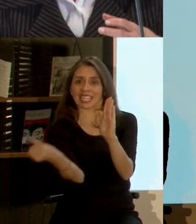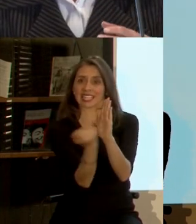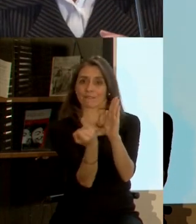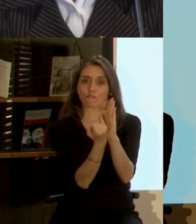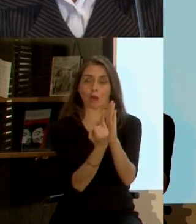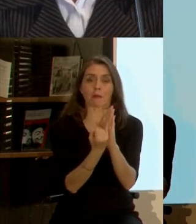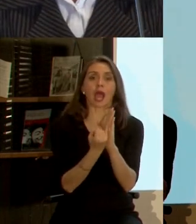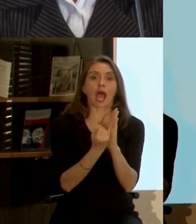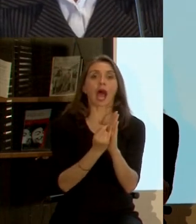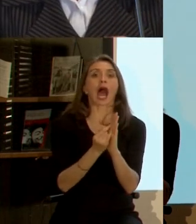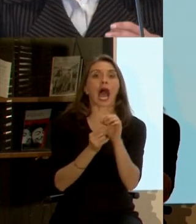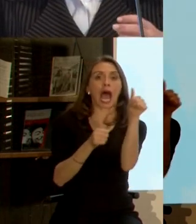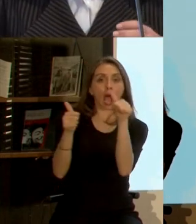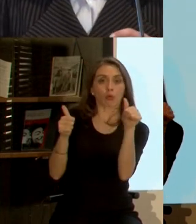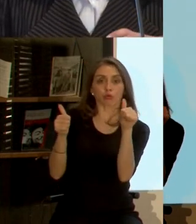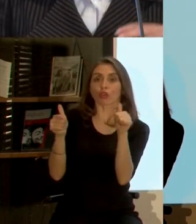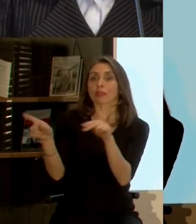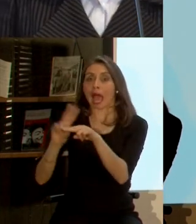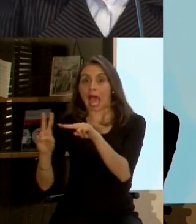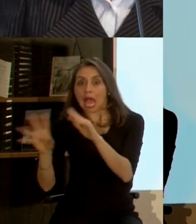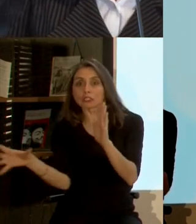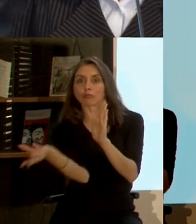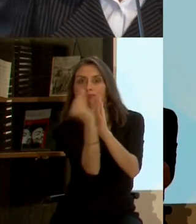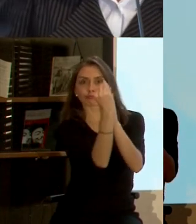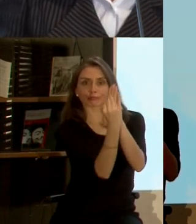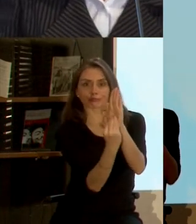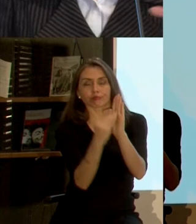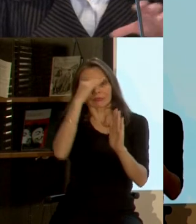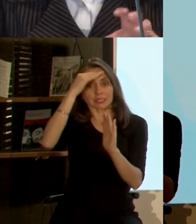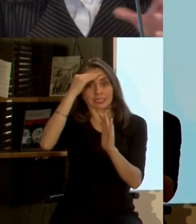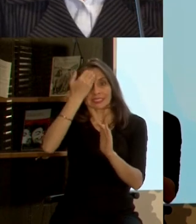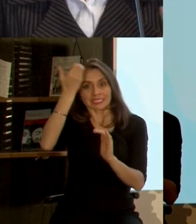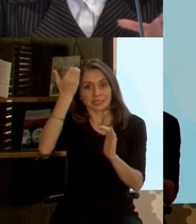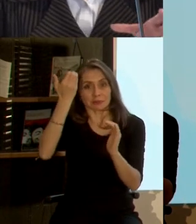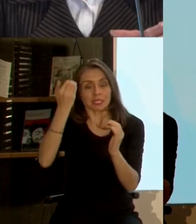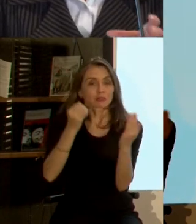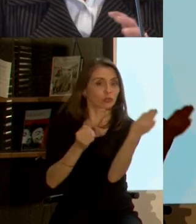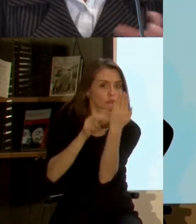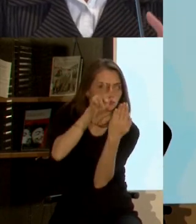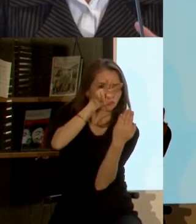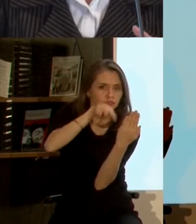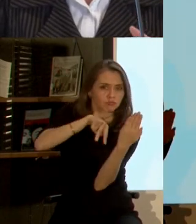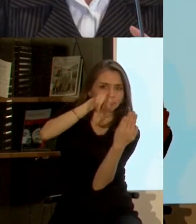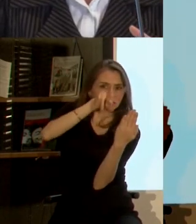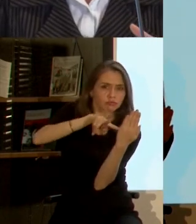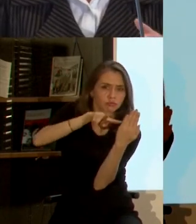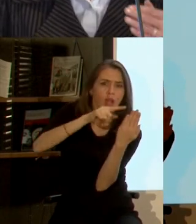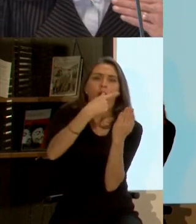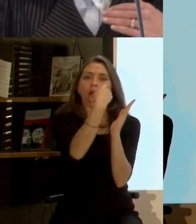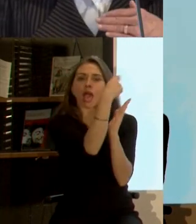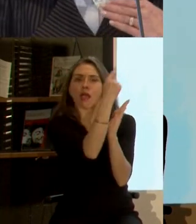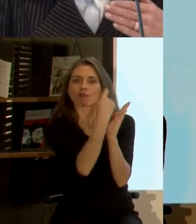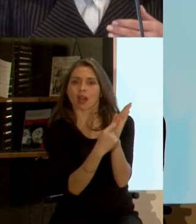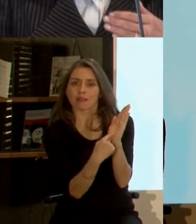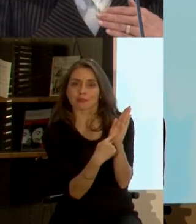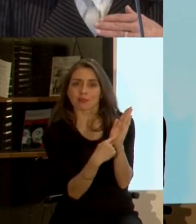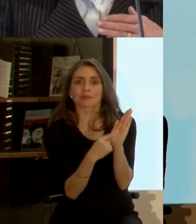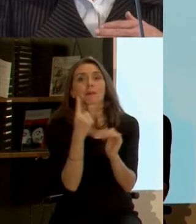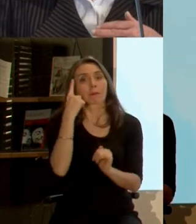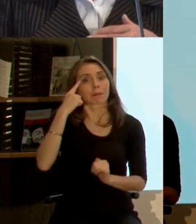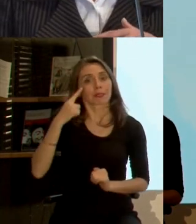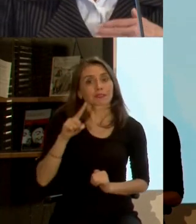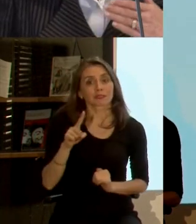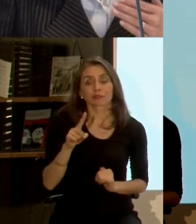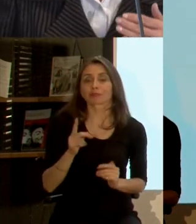autoridades producen se puede los expertos universitarios pueden mirarla y evaluarla pero en todo